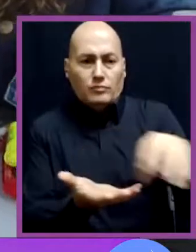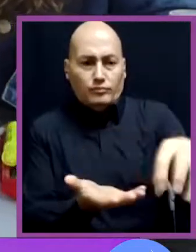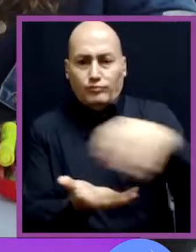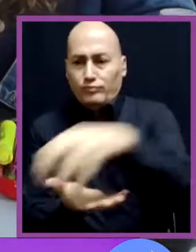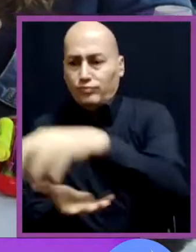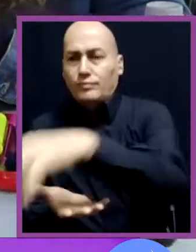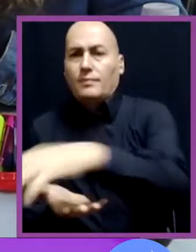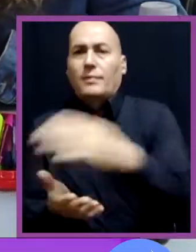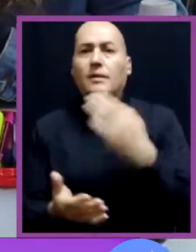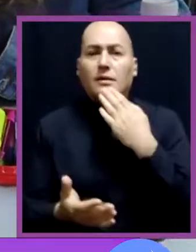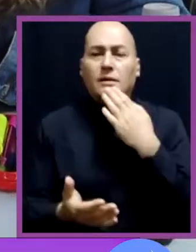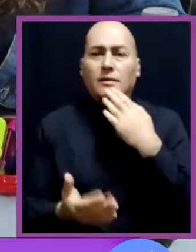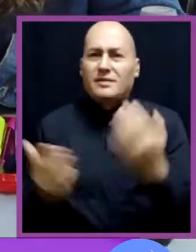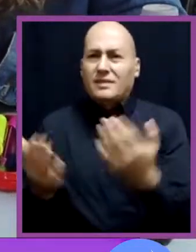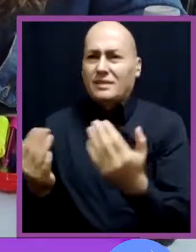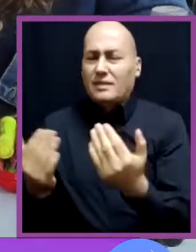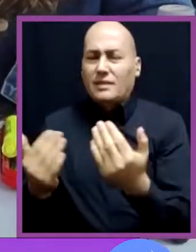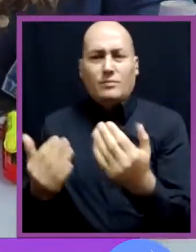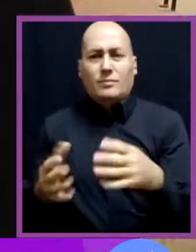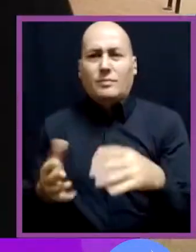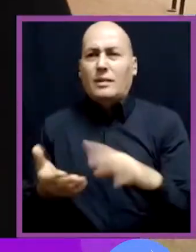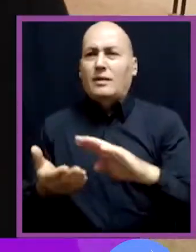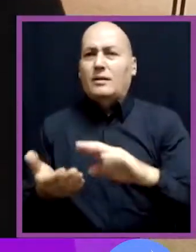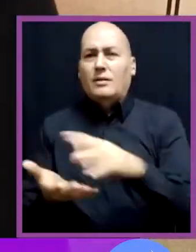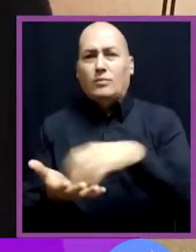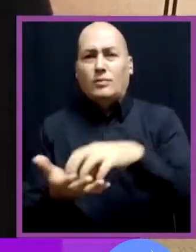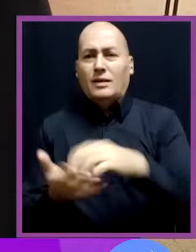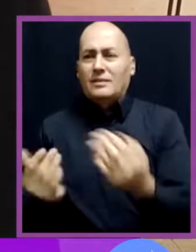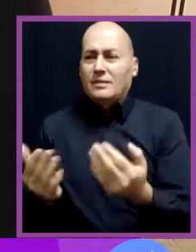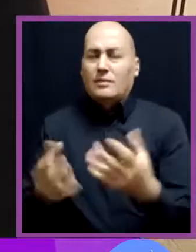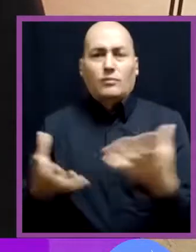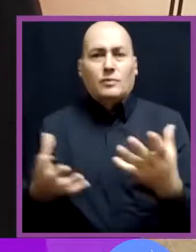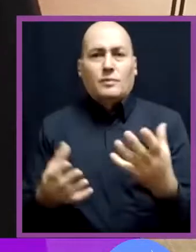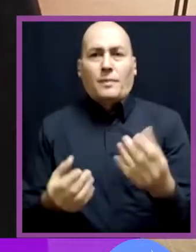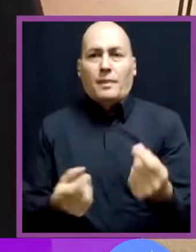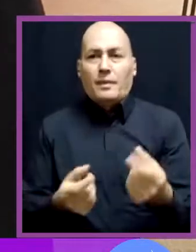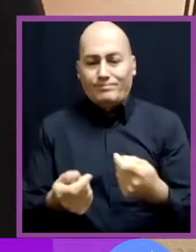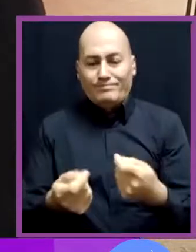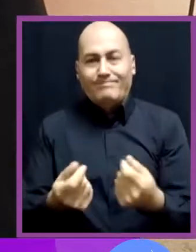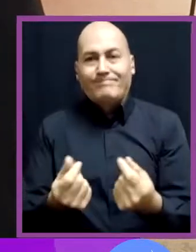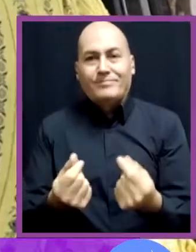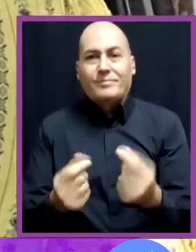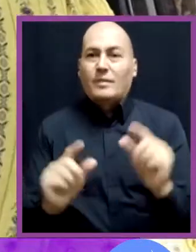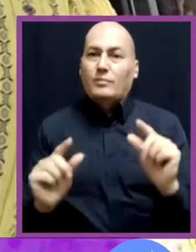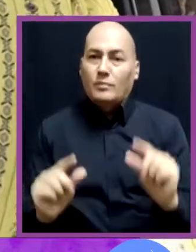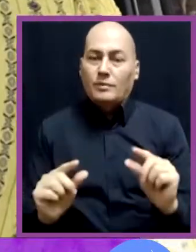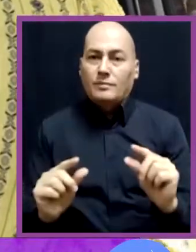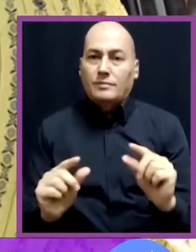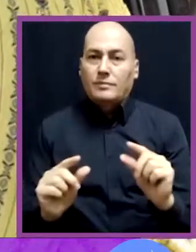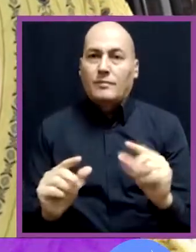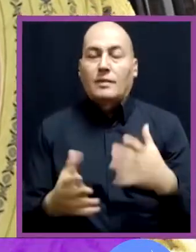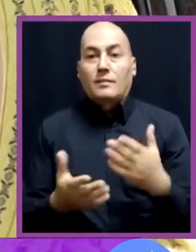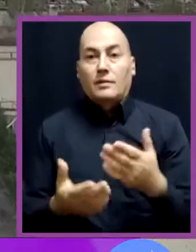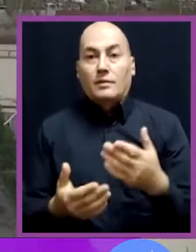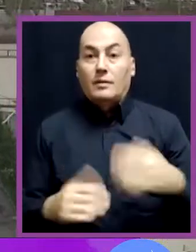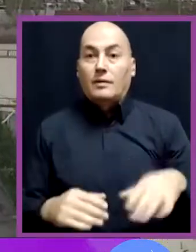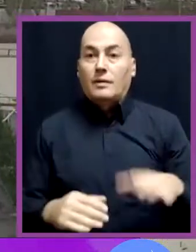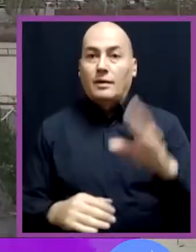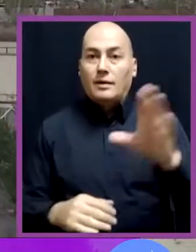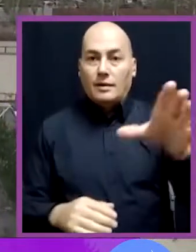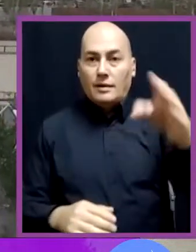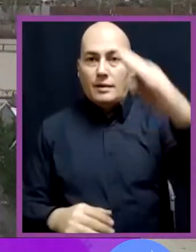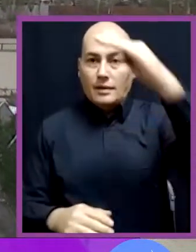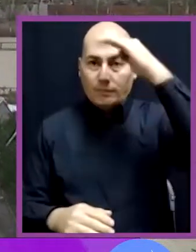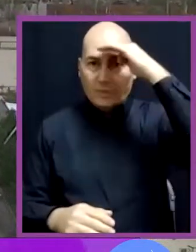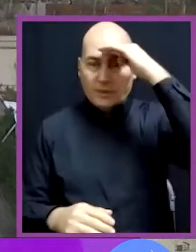el San Bernardo que soñamos. Son muchas las necesidades de la comunidad san Bernardina, los recursos son escasos, pero más grande aún es la